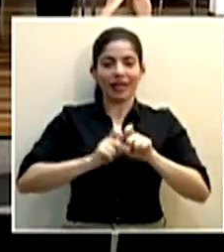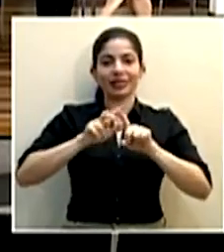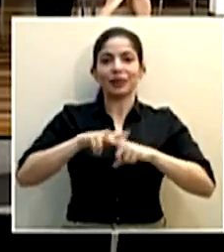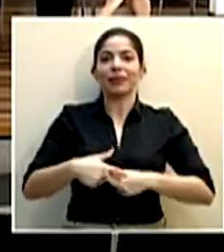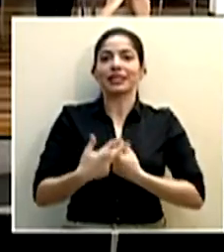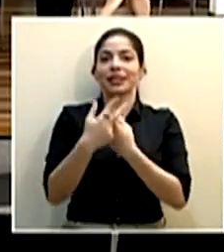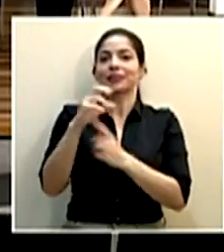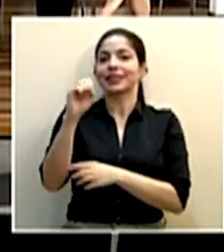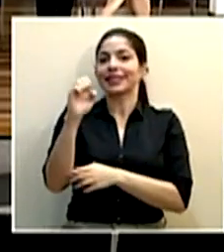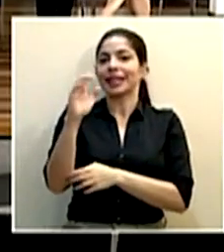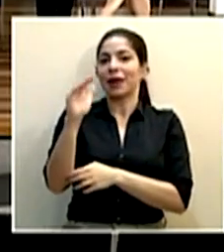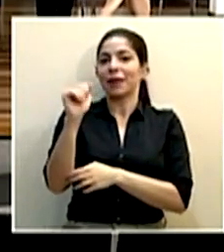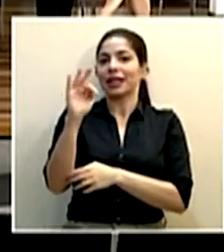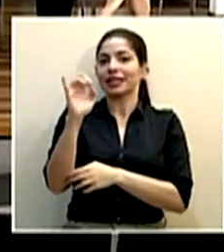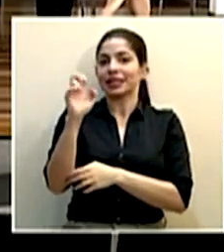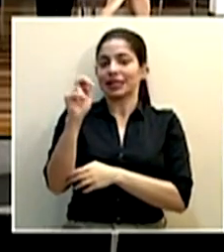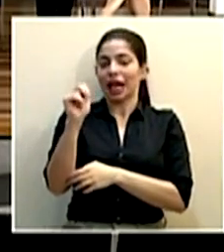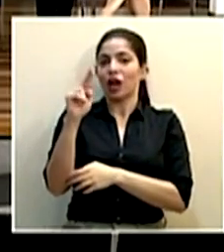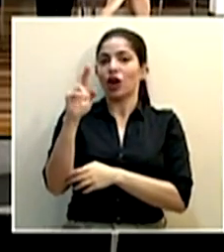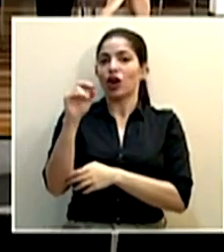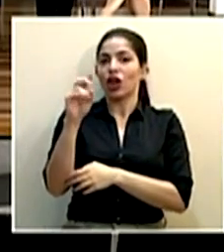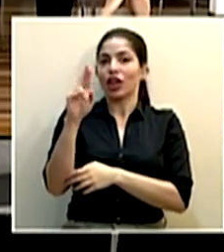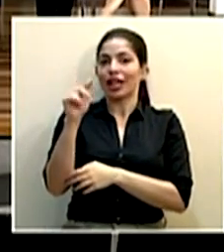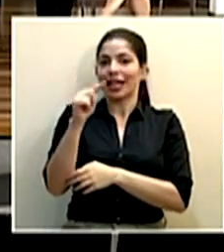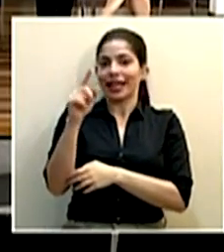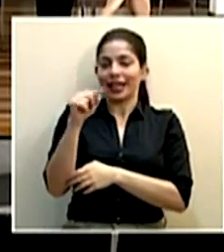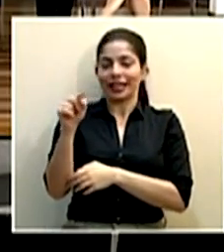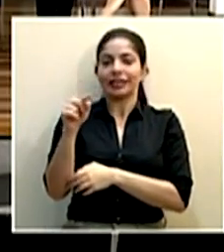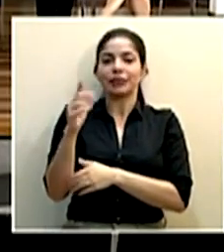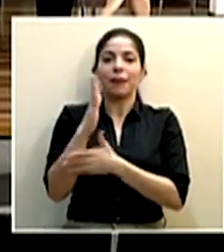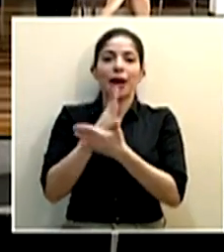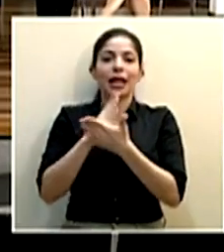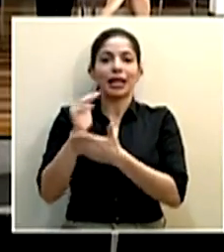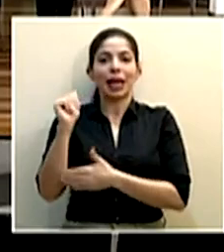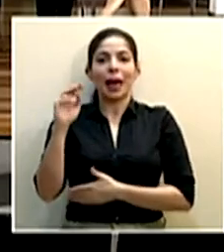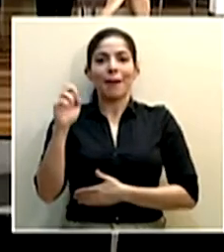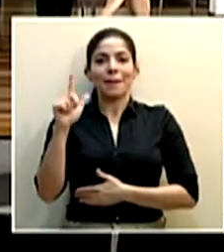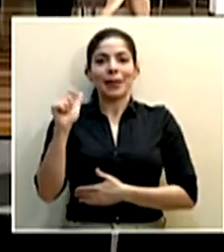Iniciamos con Sebastián Rodríguez, del medio ameliarueda.com.